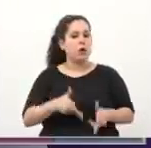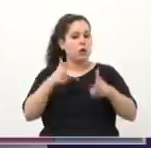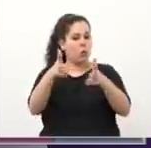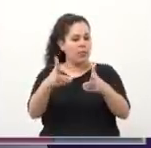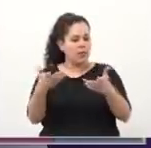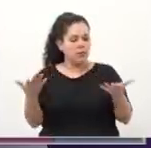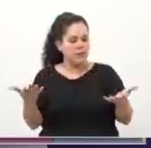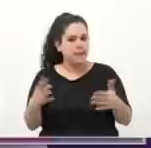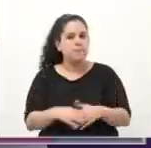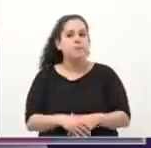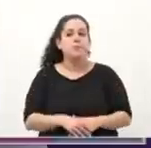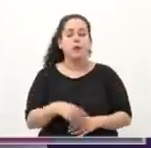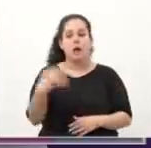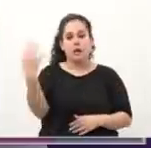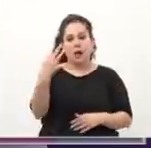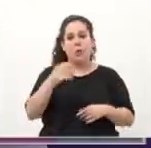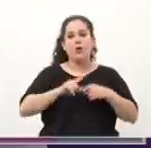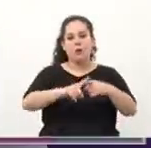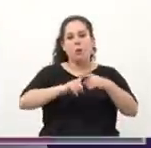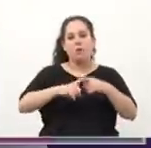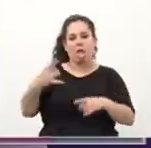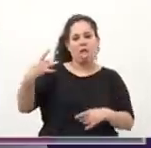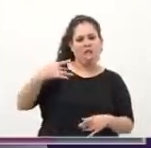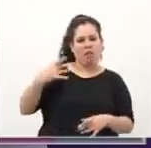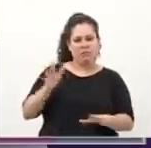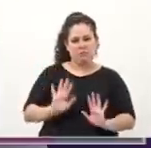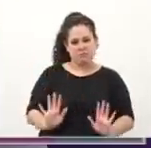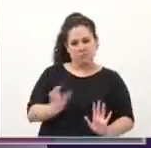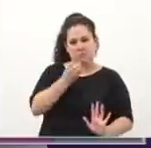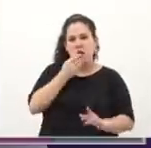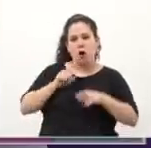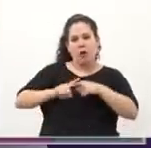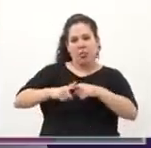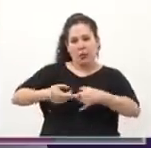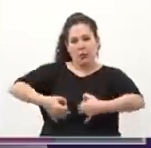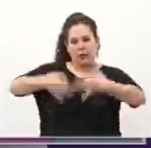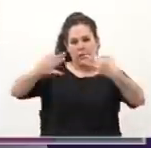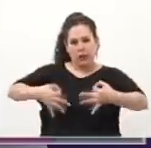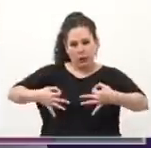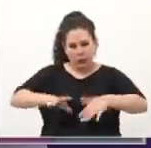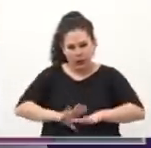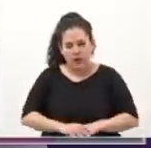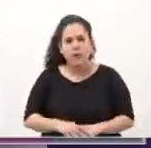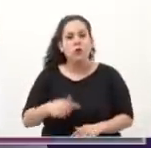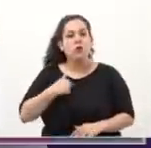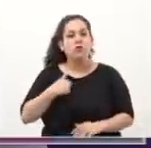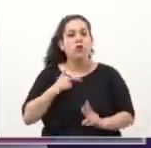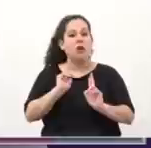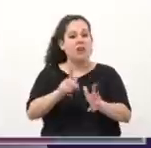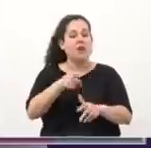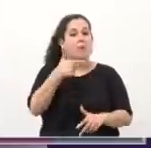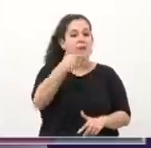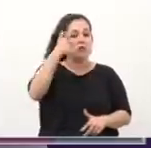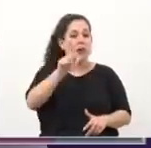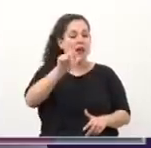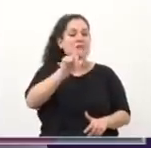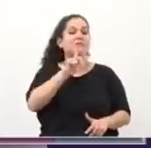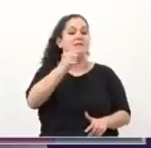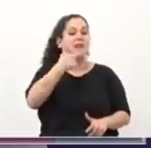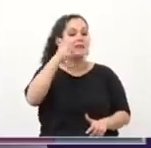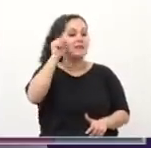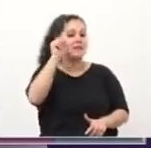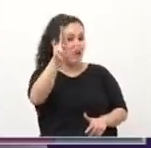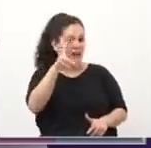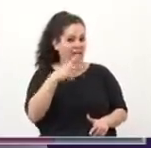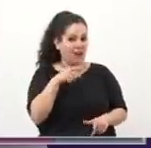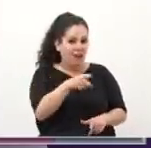está bueno que podamos debatir sin chicanas. Y lo segundo que quiero decir es que yo nunca dije que estaba a de las Taser. Lo que sí digo es que la discusión, y ahí coincido con vos, es cómo